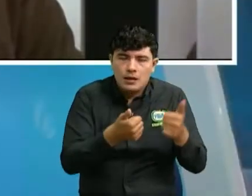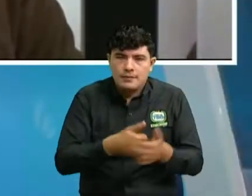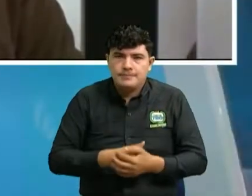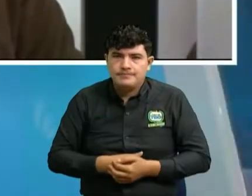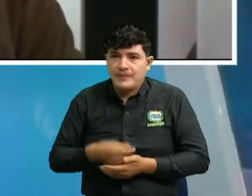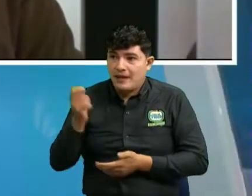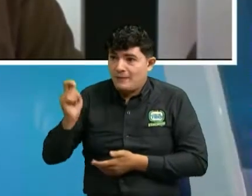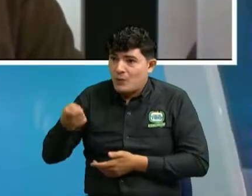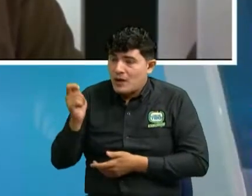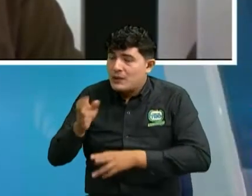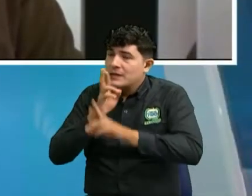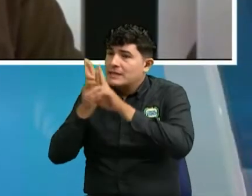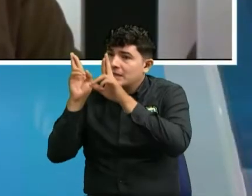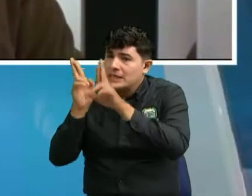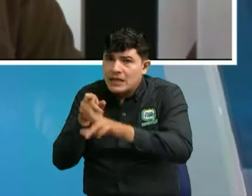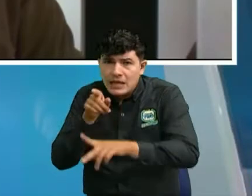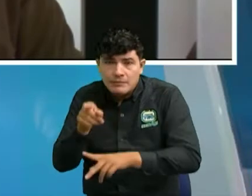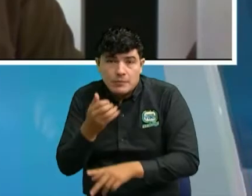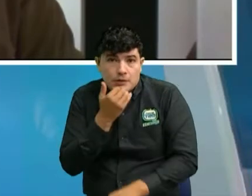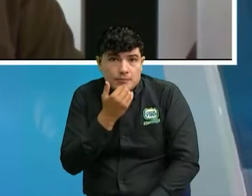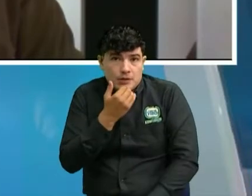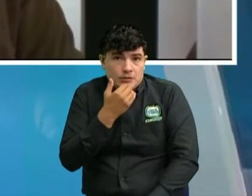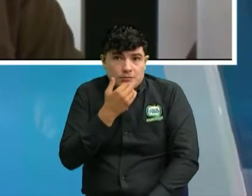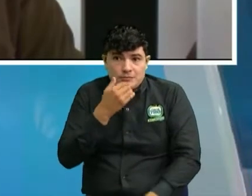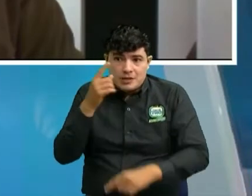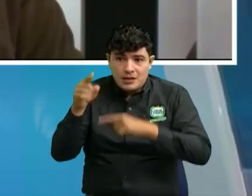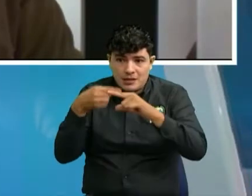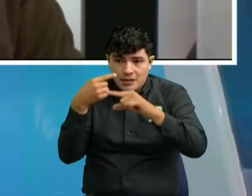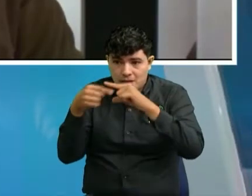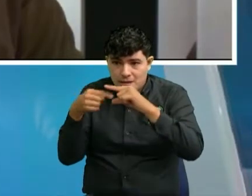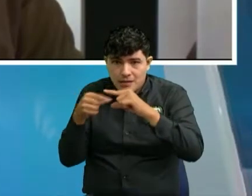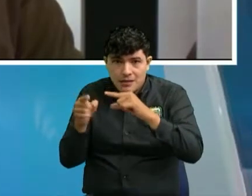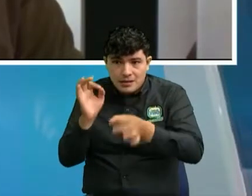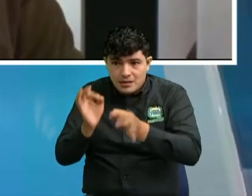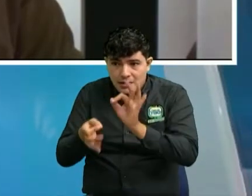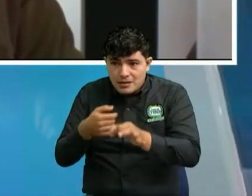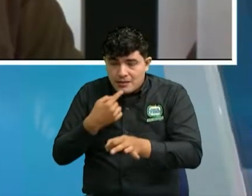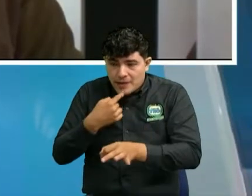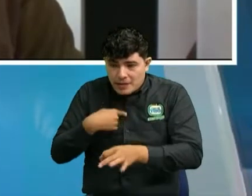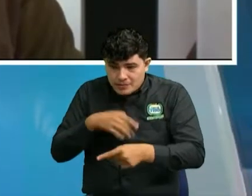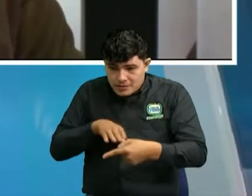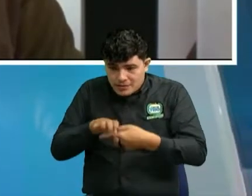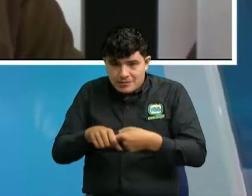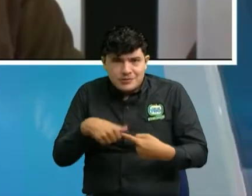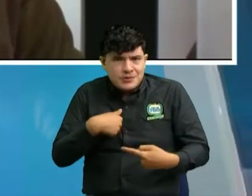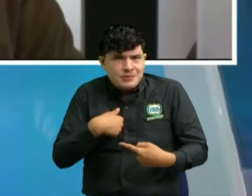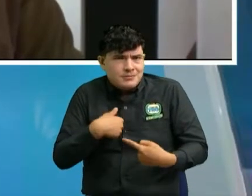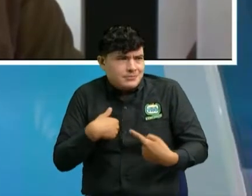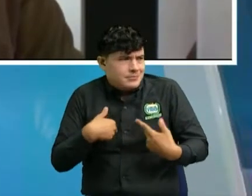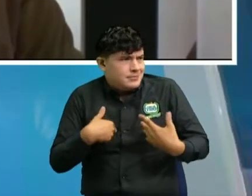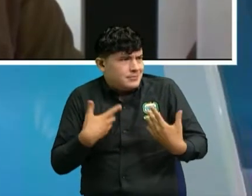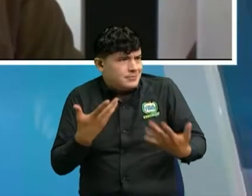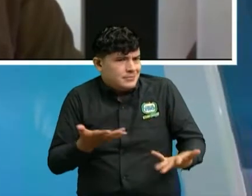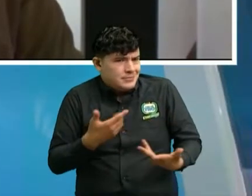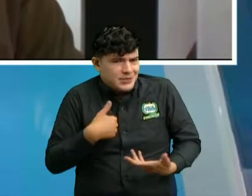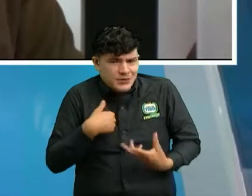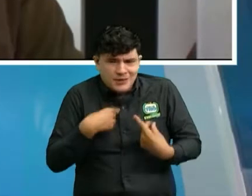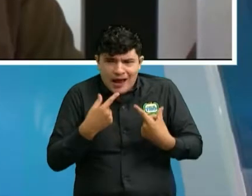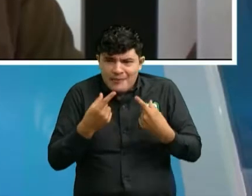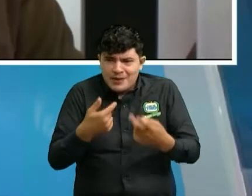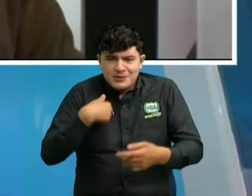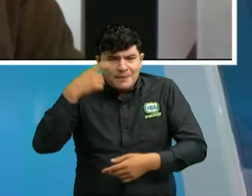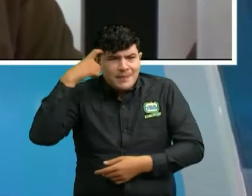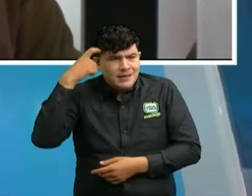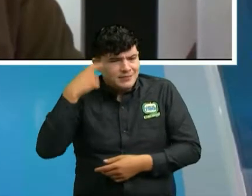esta situación también o sea si a mí me llaman me escriben de un juzgado que estoy citada inmediatamente se encienden mis alarmas y